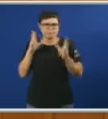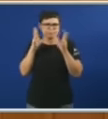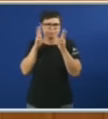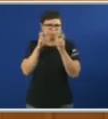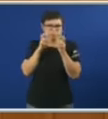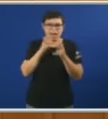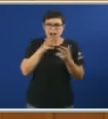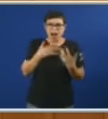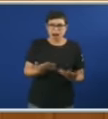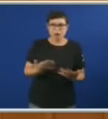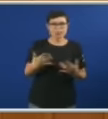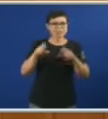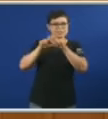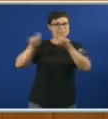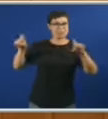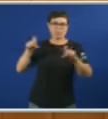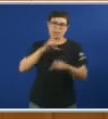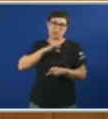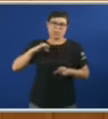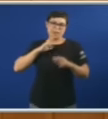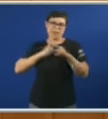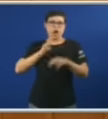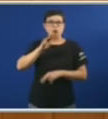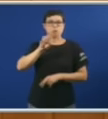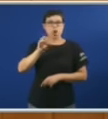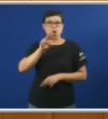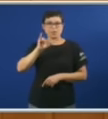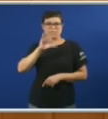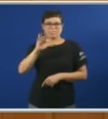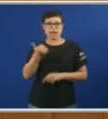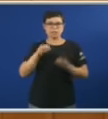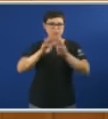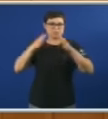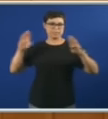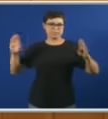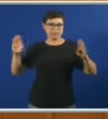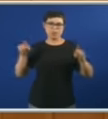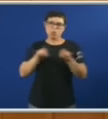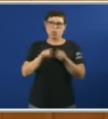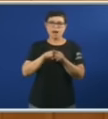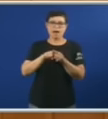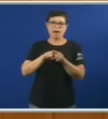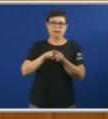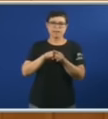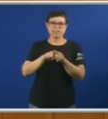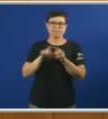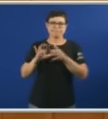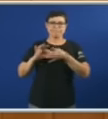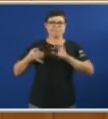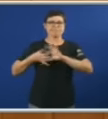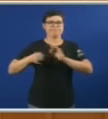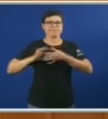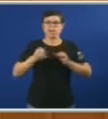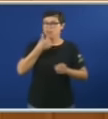Esa empresa privada Que é un exemplo de manual de portas xiratorias Quere facer negocio